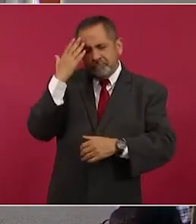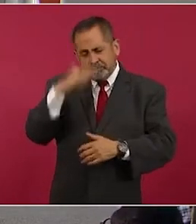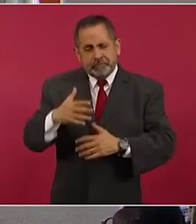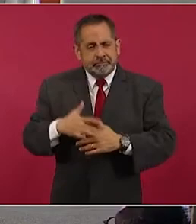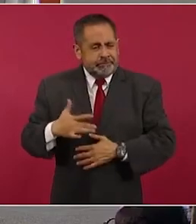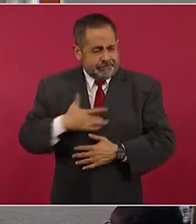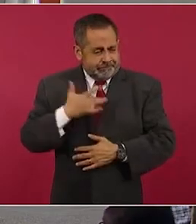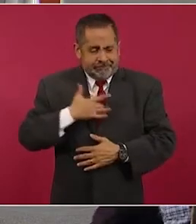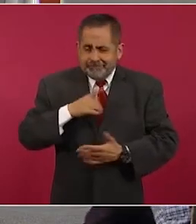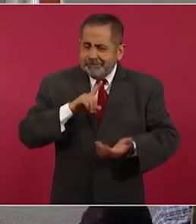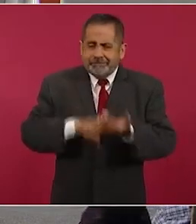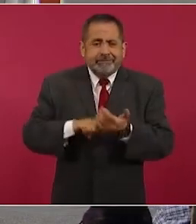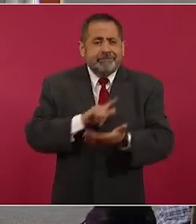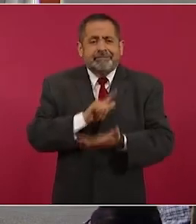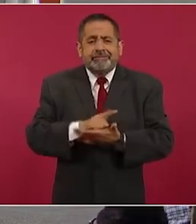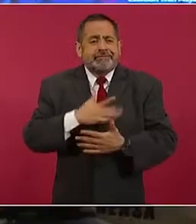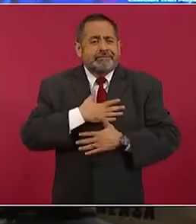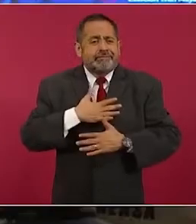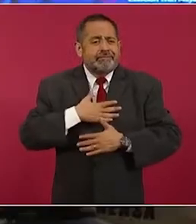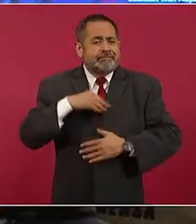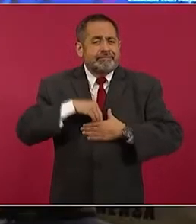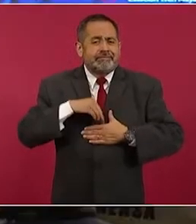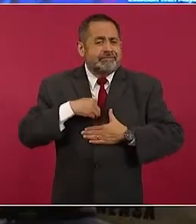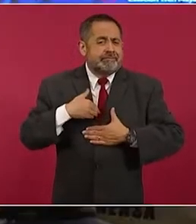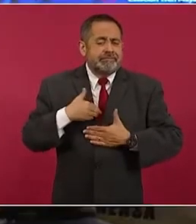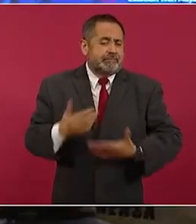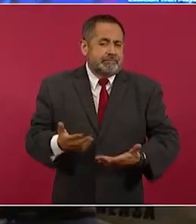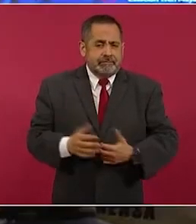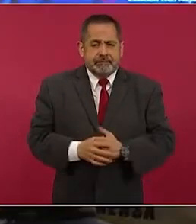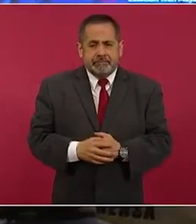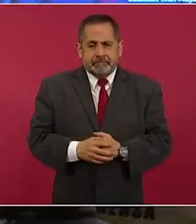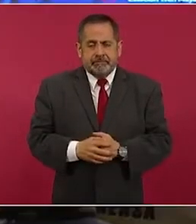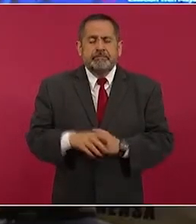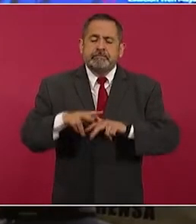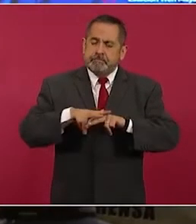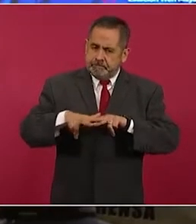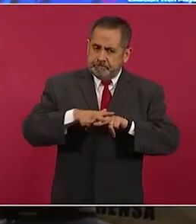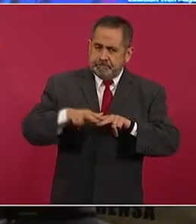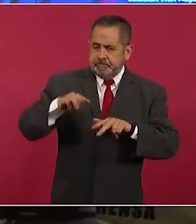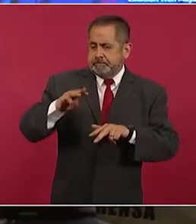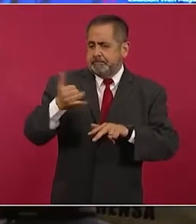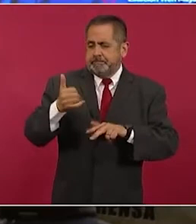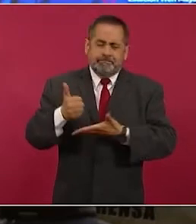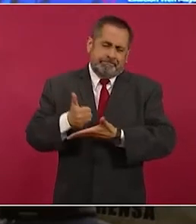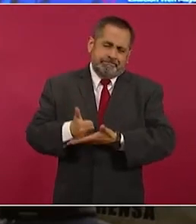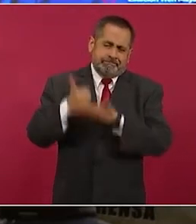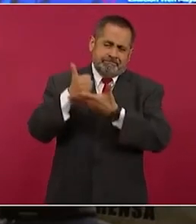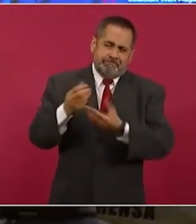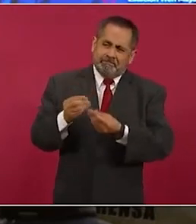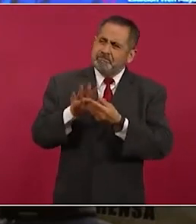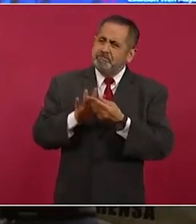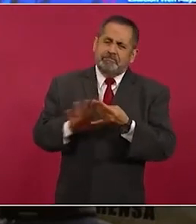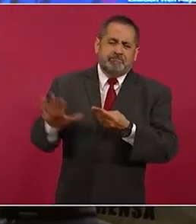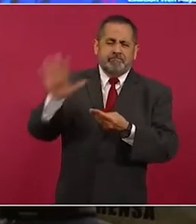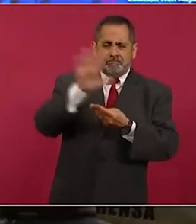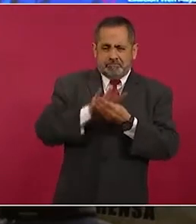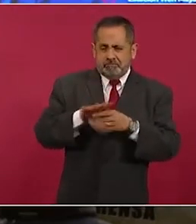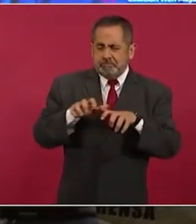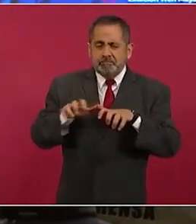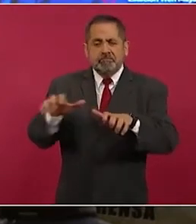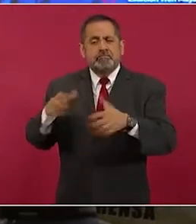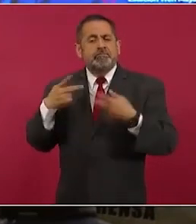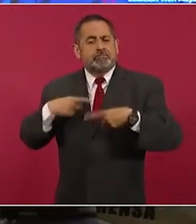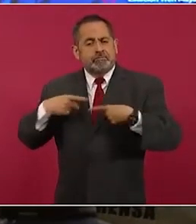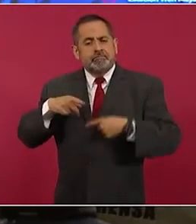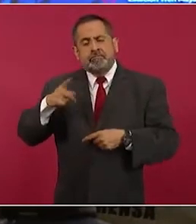convicción. Entonces, el Tren Maya va a ayudar mucho, mucho a la gente,